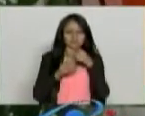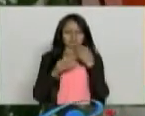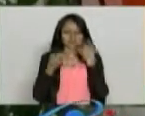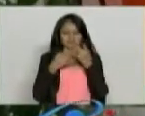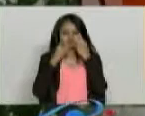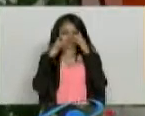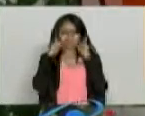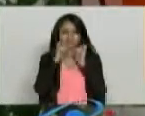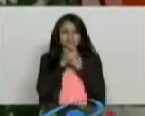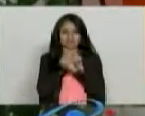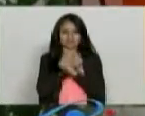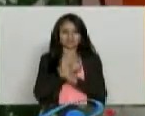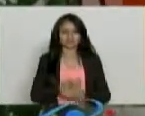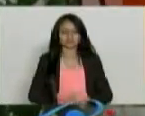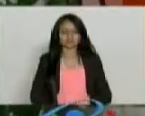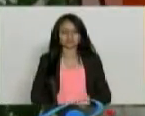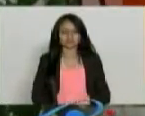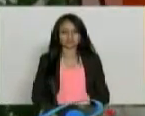presentación.